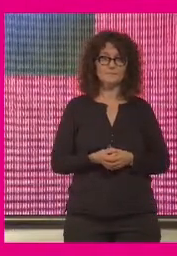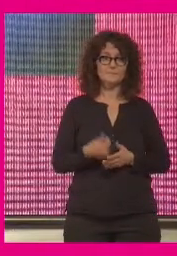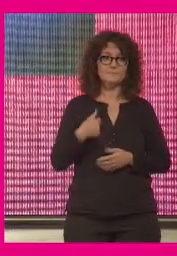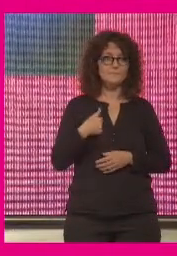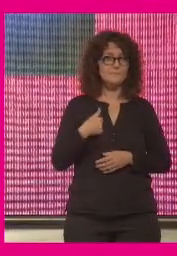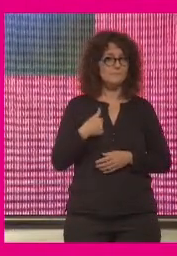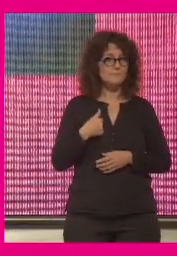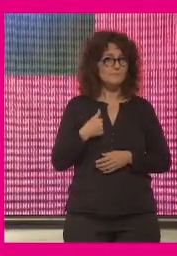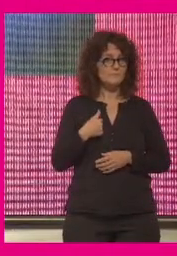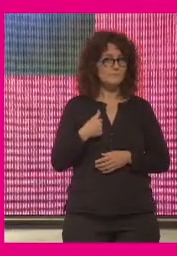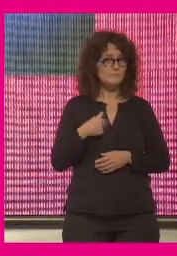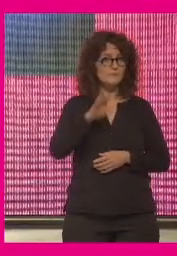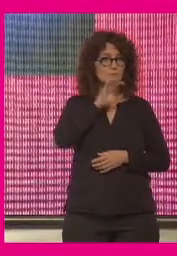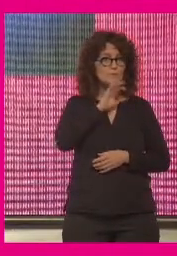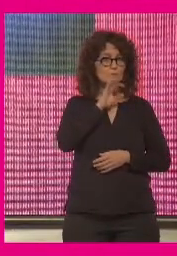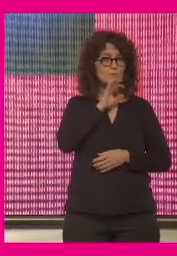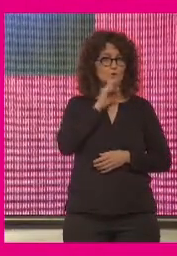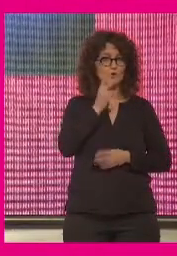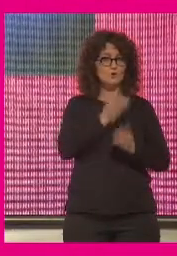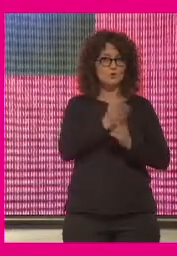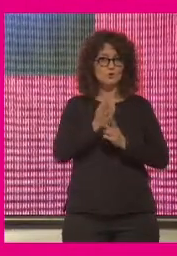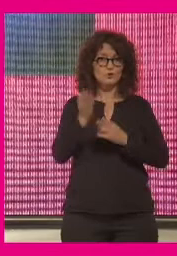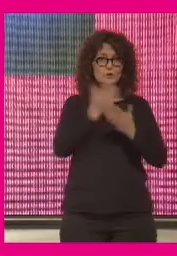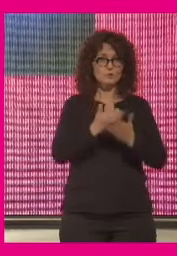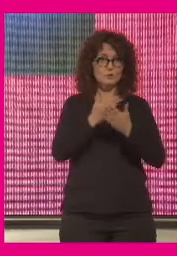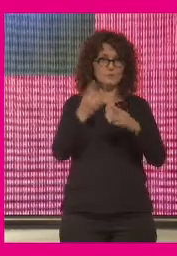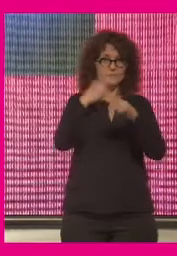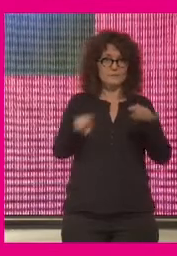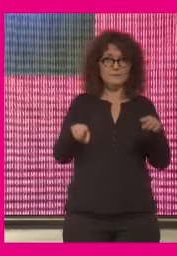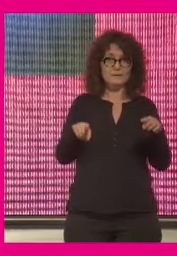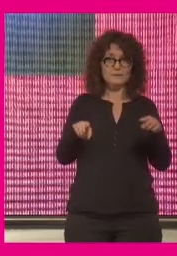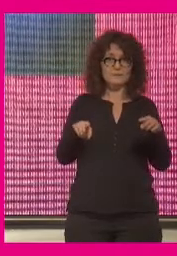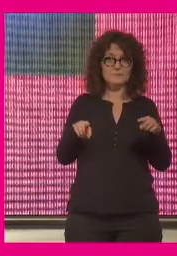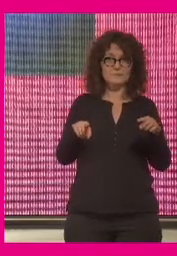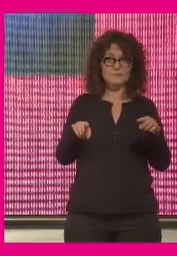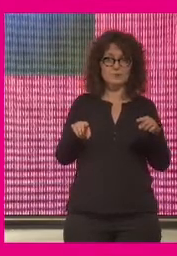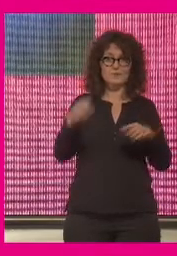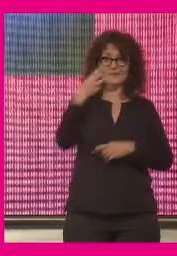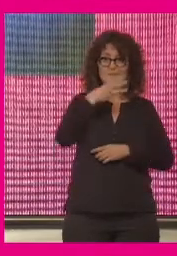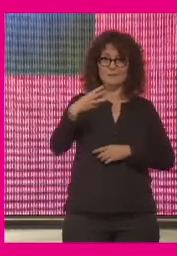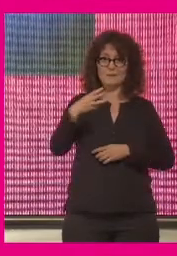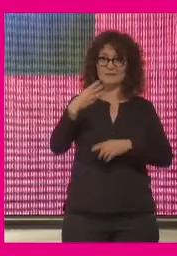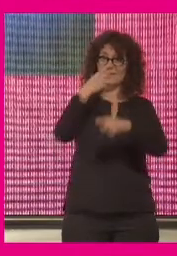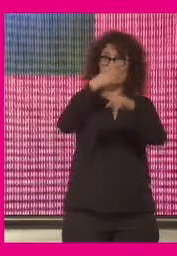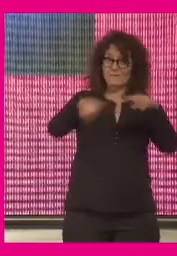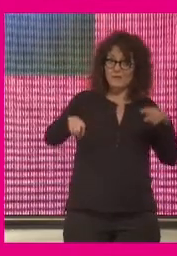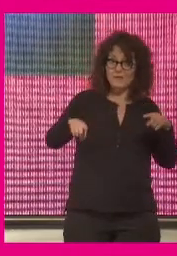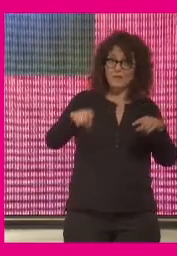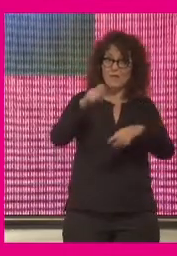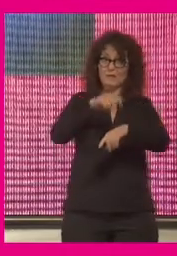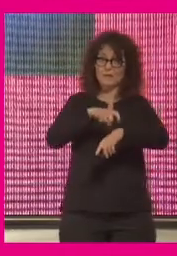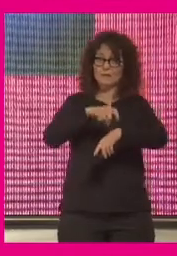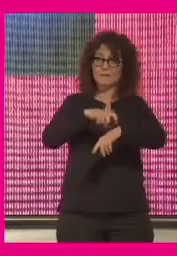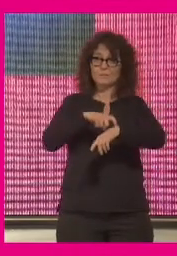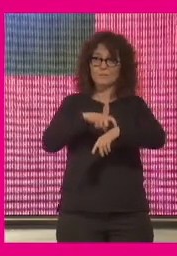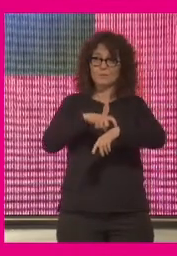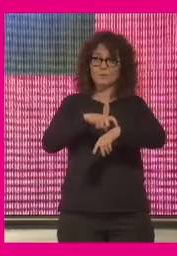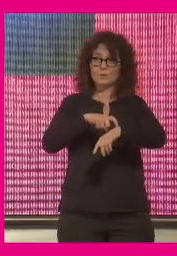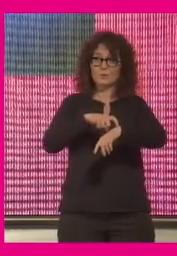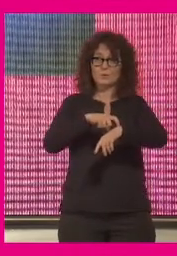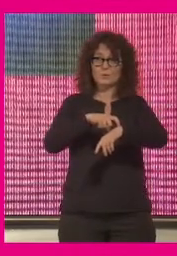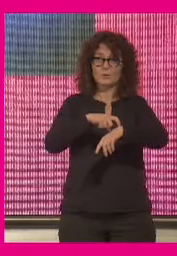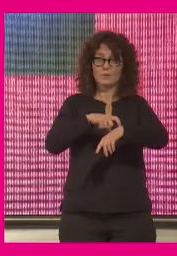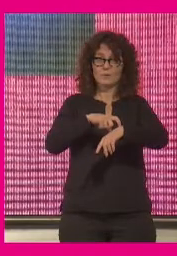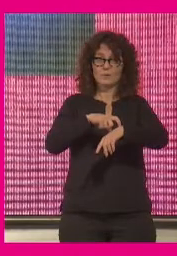curioso que en dos estudios diferentes con una distancia de tres semanas de tiempo claro eran fuentes